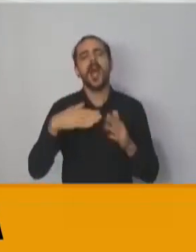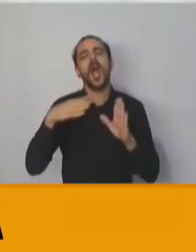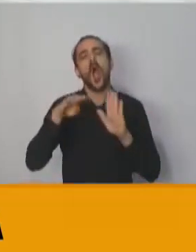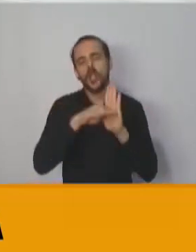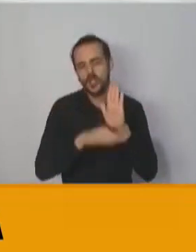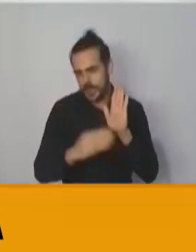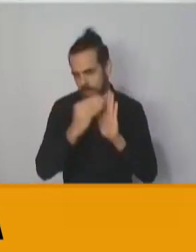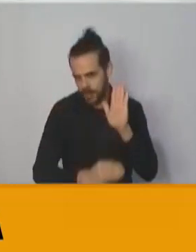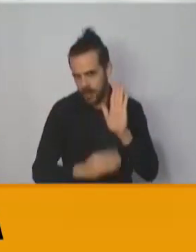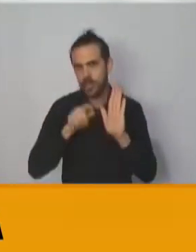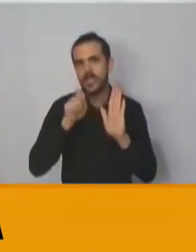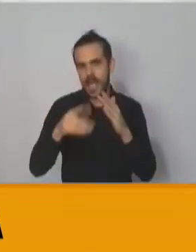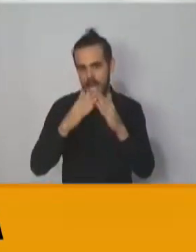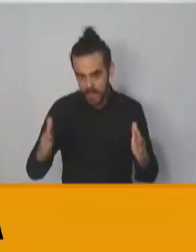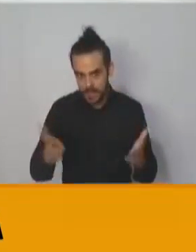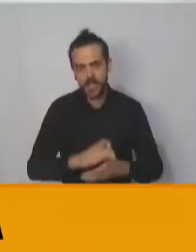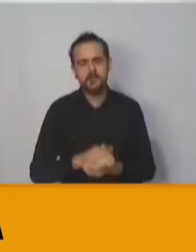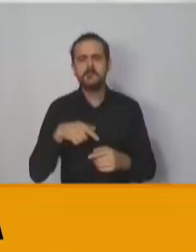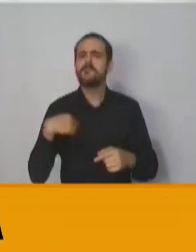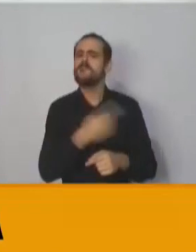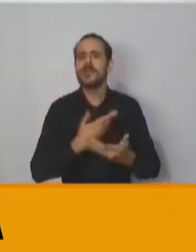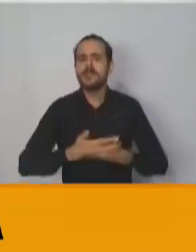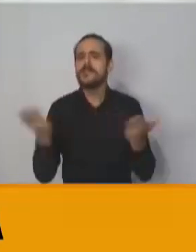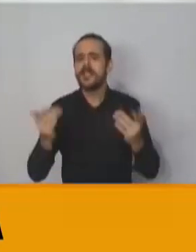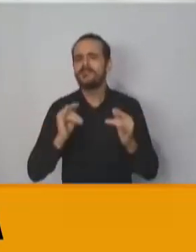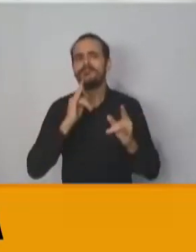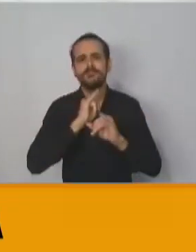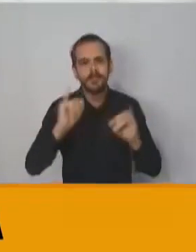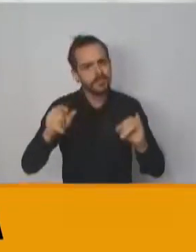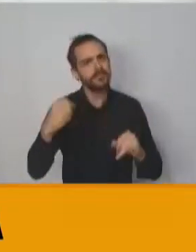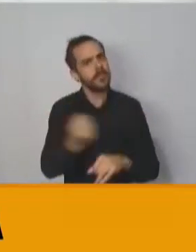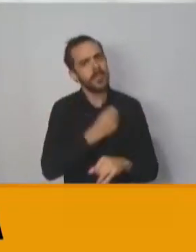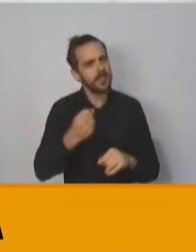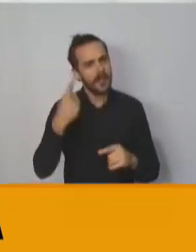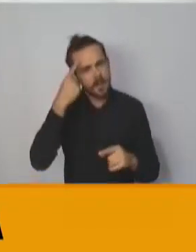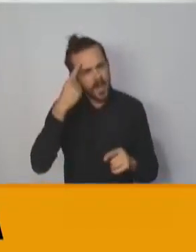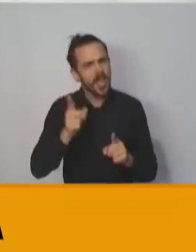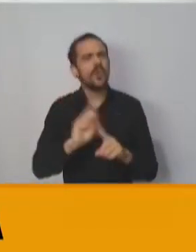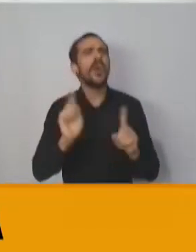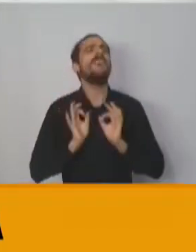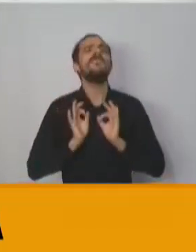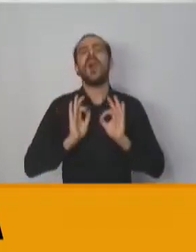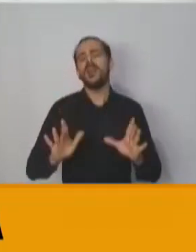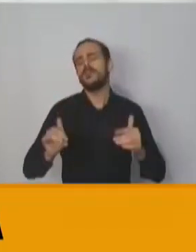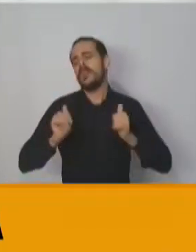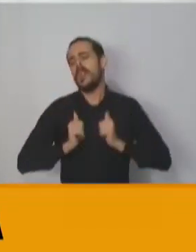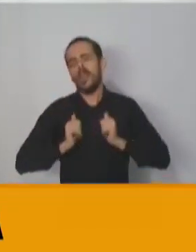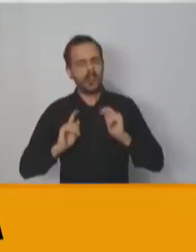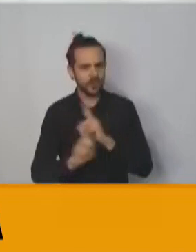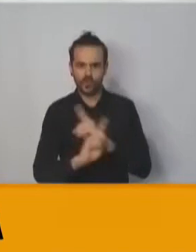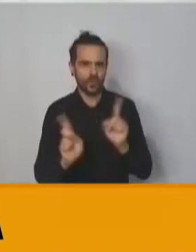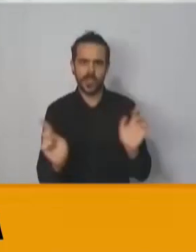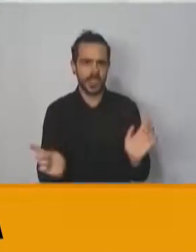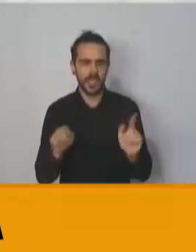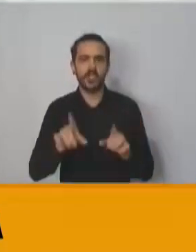transmitimos a la comunidad en general es que no es un periodo de vacaciones, es un periodo en el cual se suspende la presencialidad en las clases